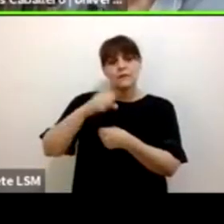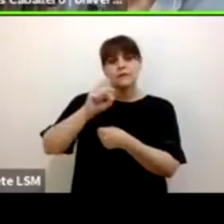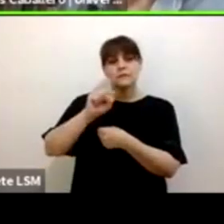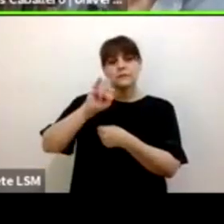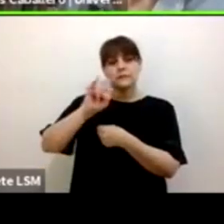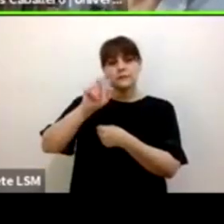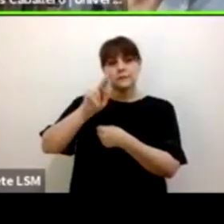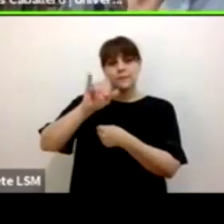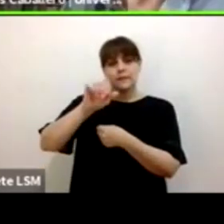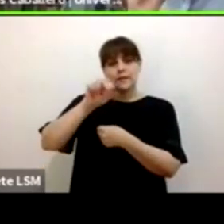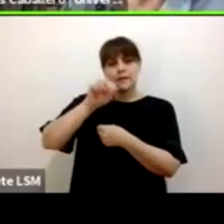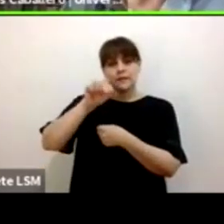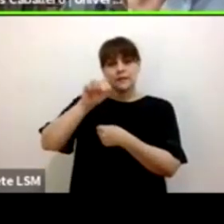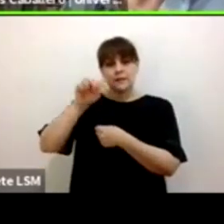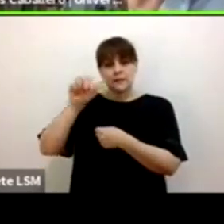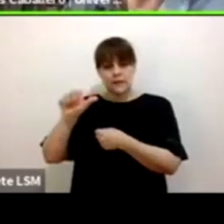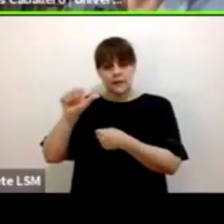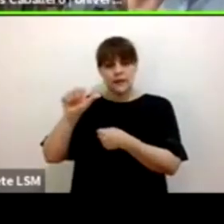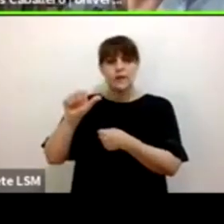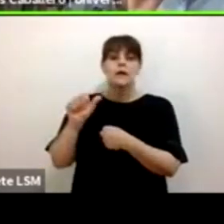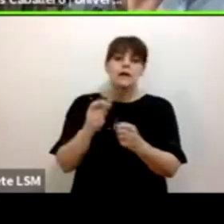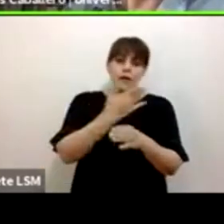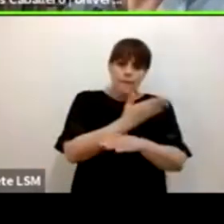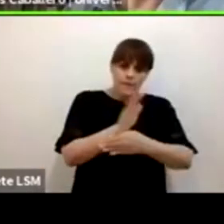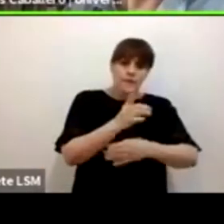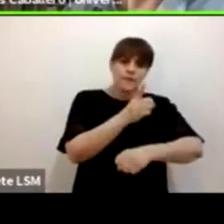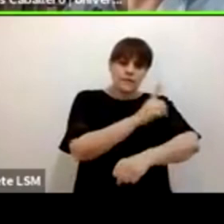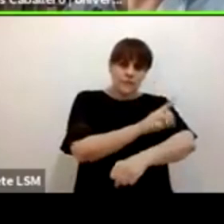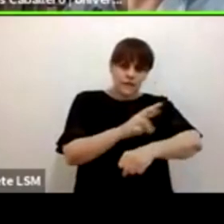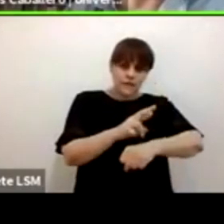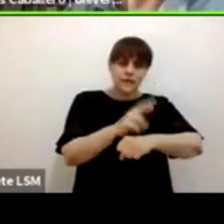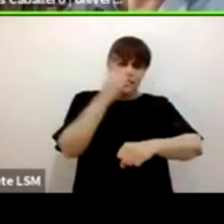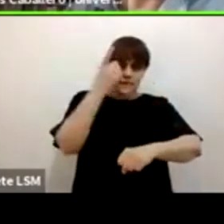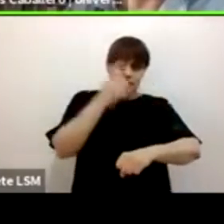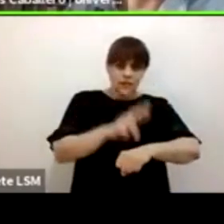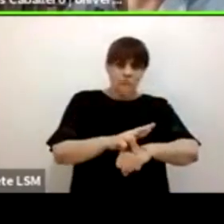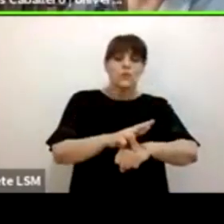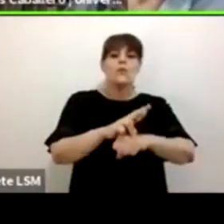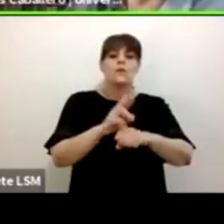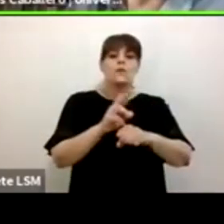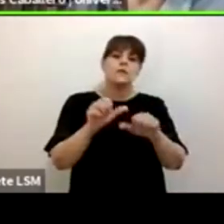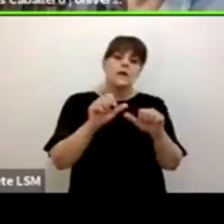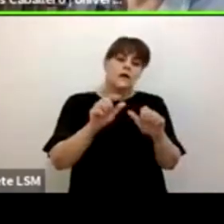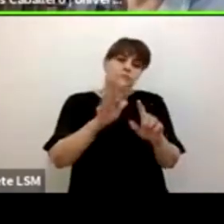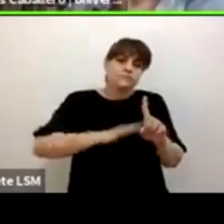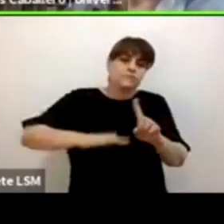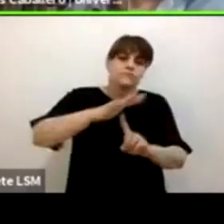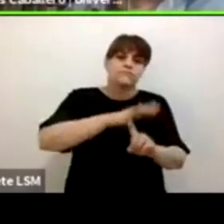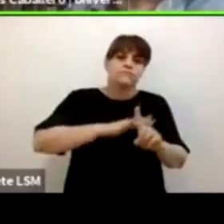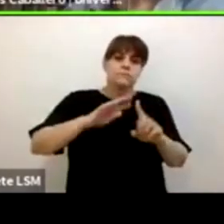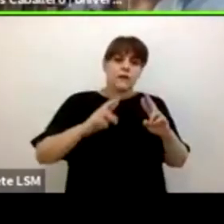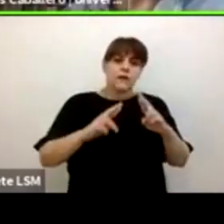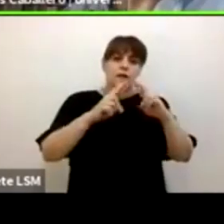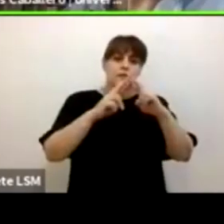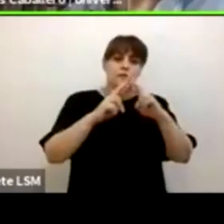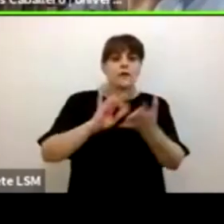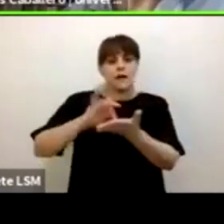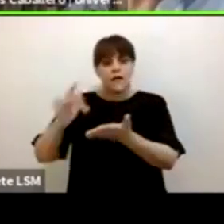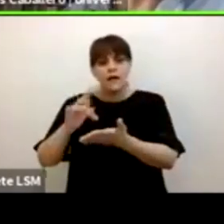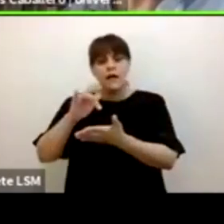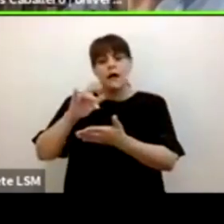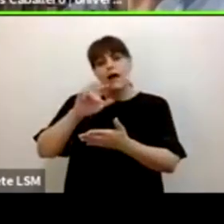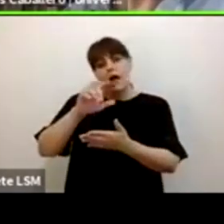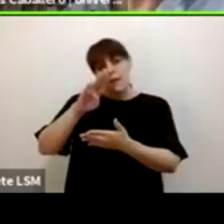la Dirección de Asuntos Religiosos de la Secretaría de Gobernación. Agradecerle a Ricardo Bucio por esta invitación.